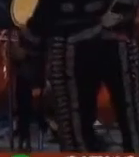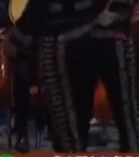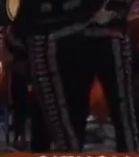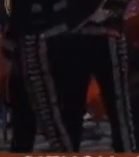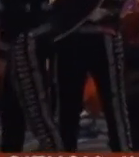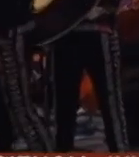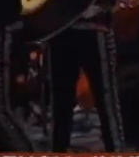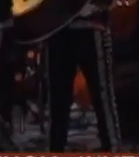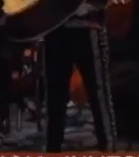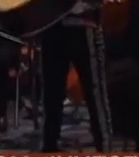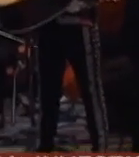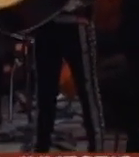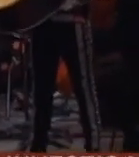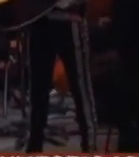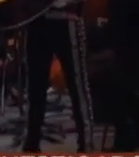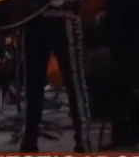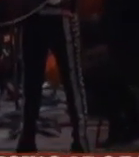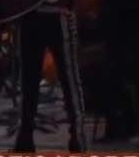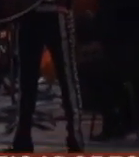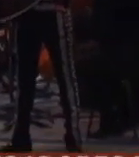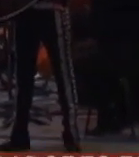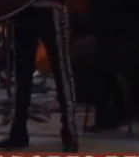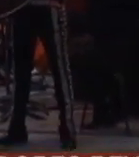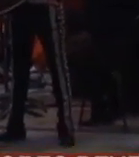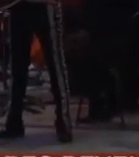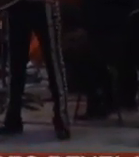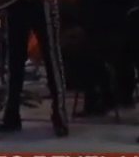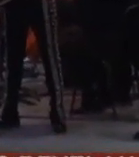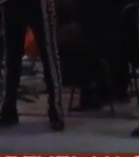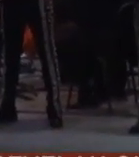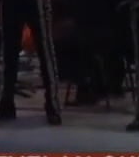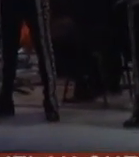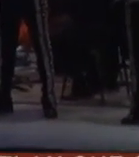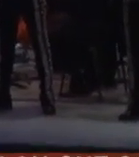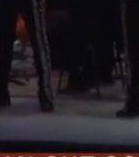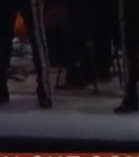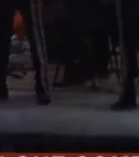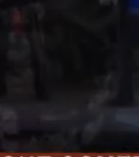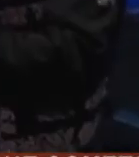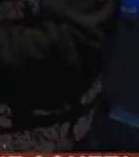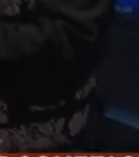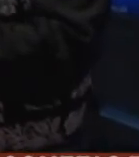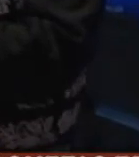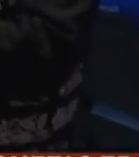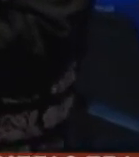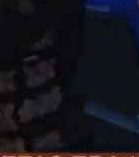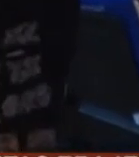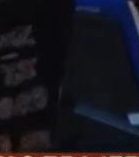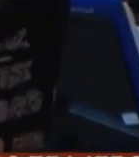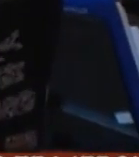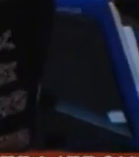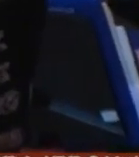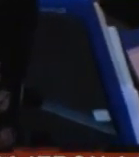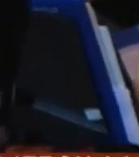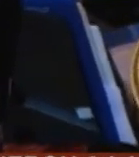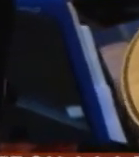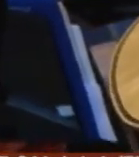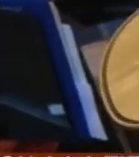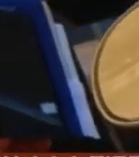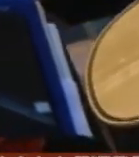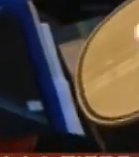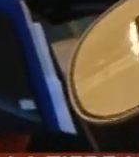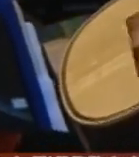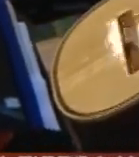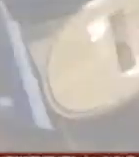la fiesta del espíritu mostrará a las nuevas generaciones la importancia del legado ingenio de Cervantes que trasciende siglos